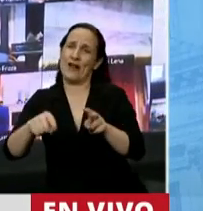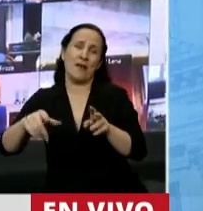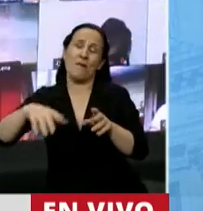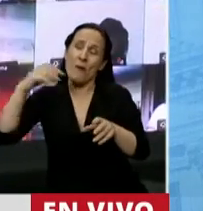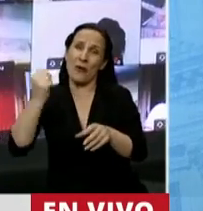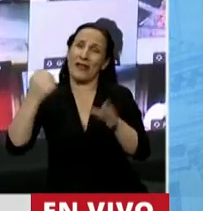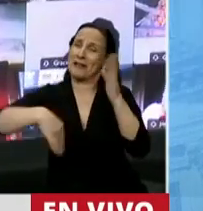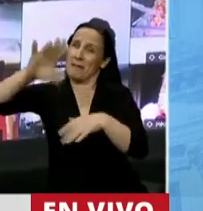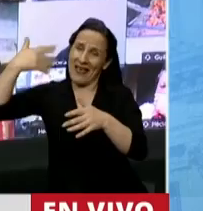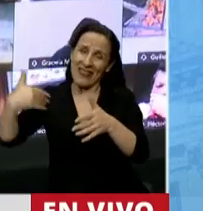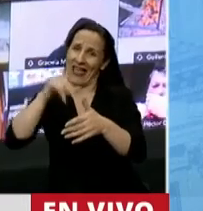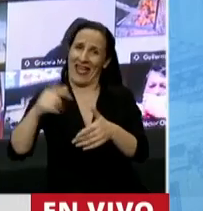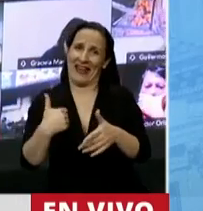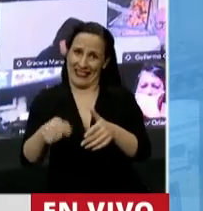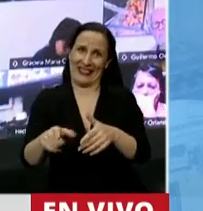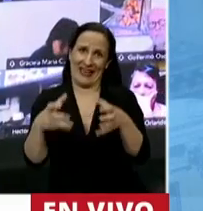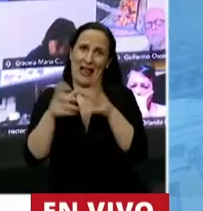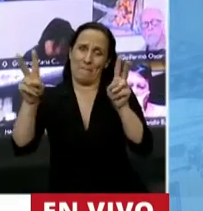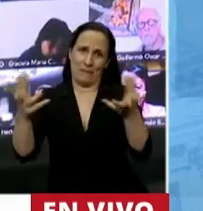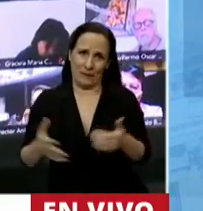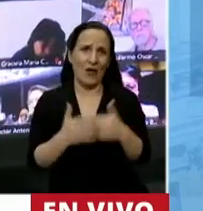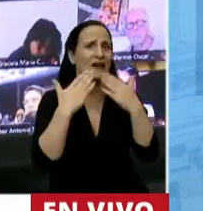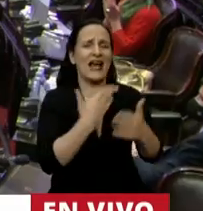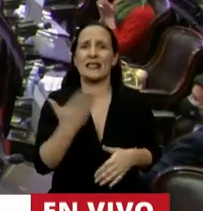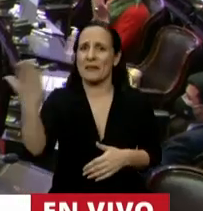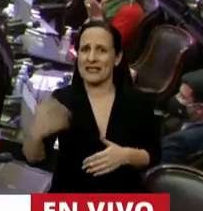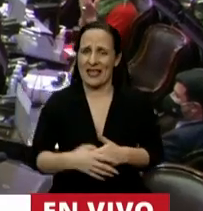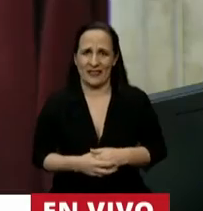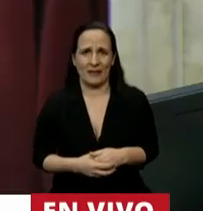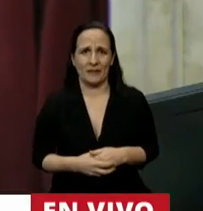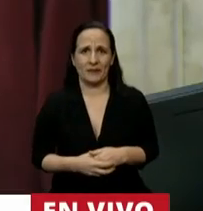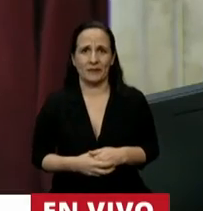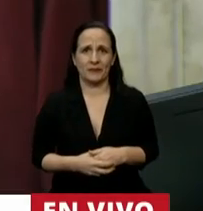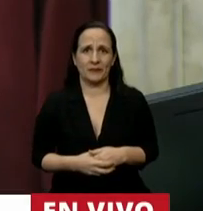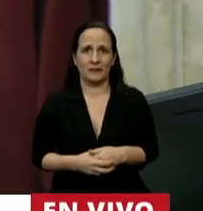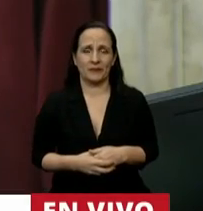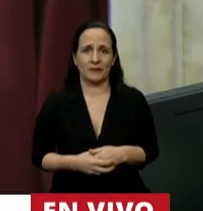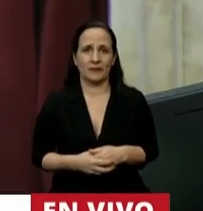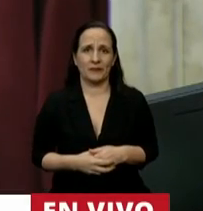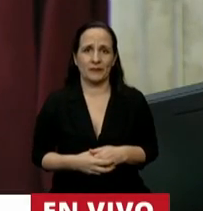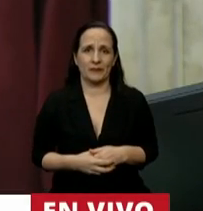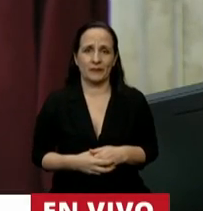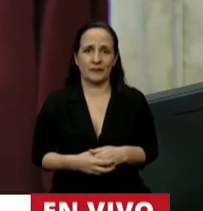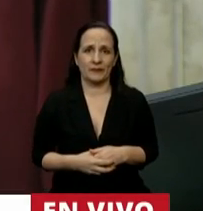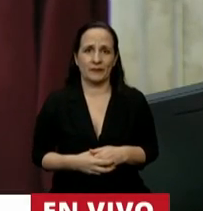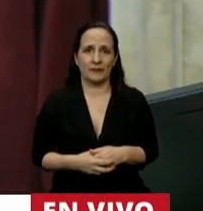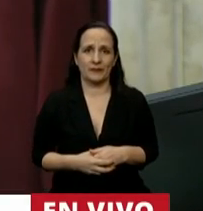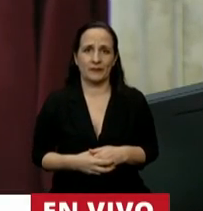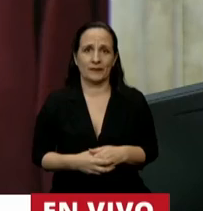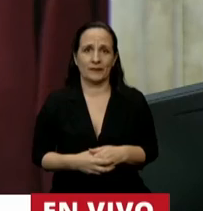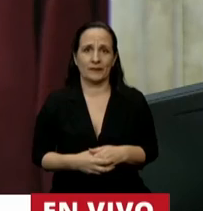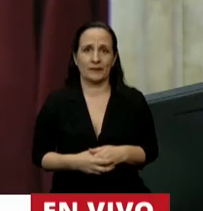importante de este país. Gracias, Presidente. Gracias. Gracias, Diputado. La cuestión del privilegio planteada